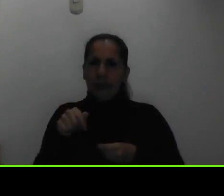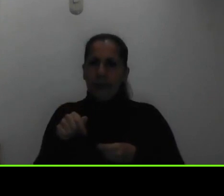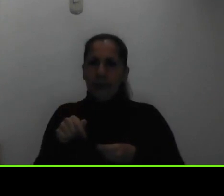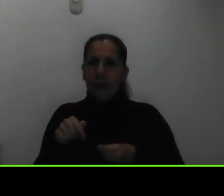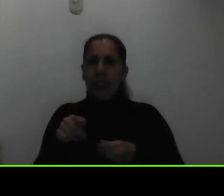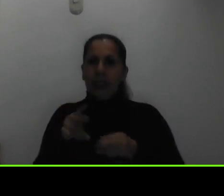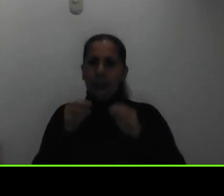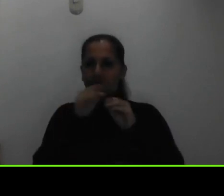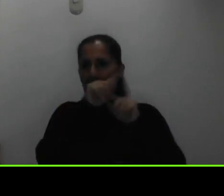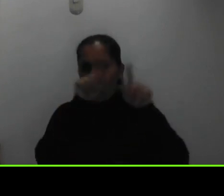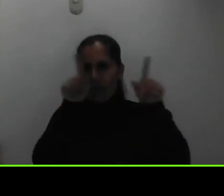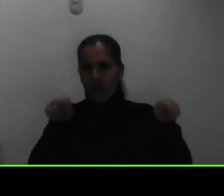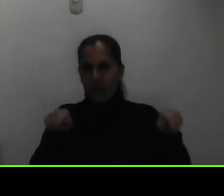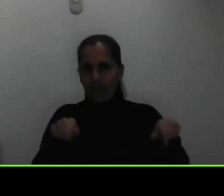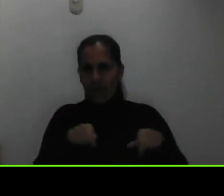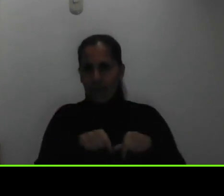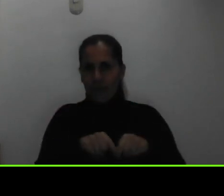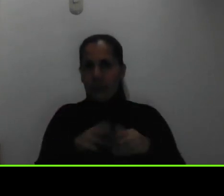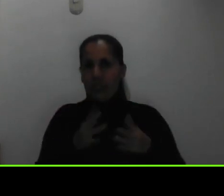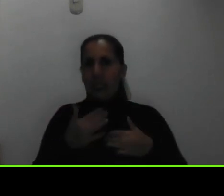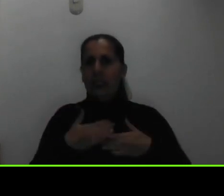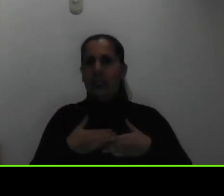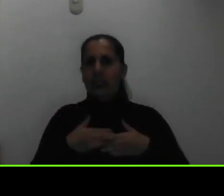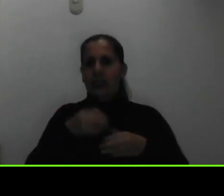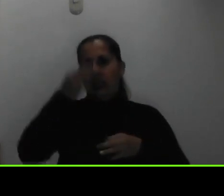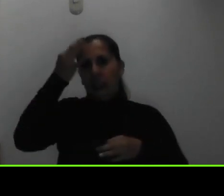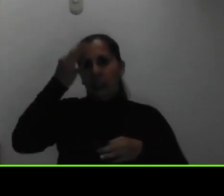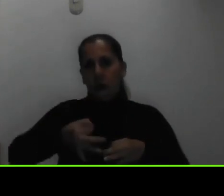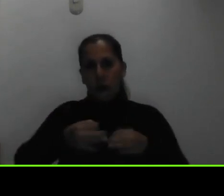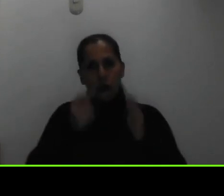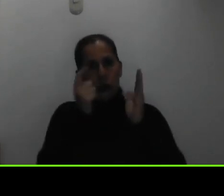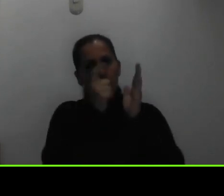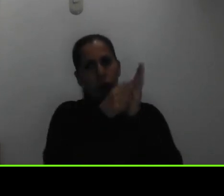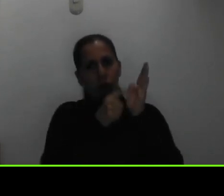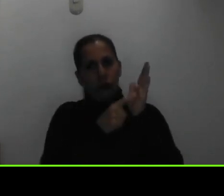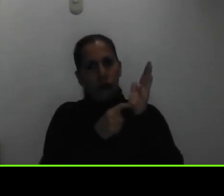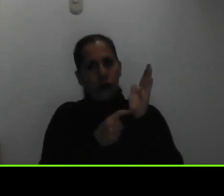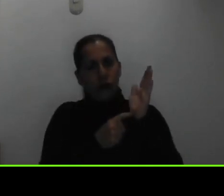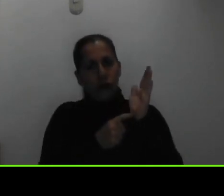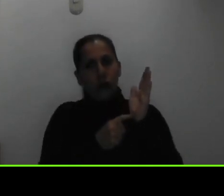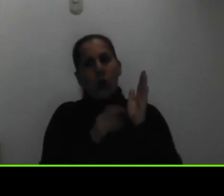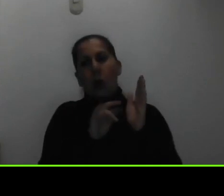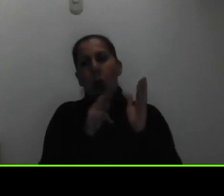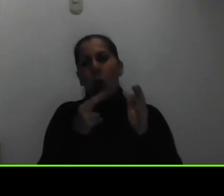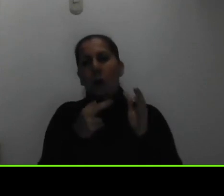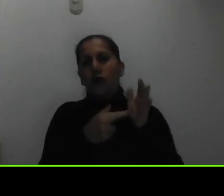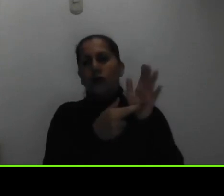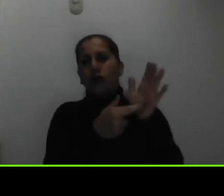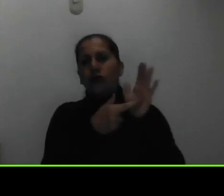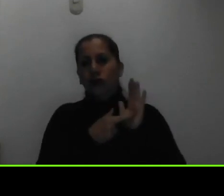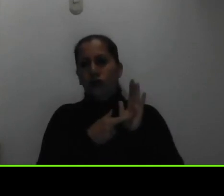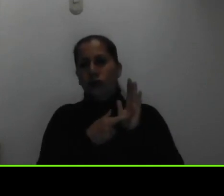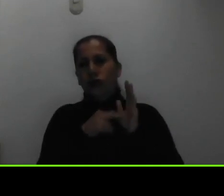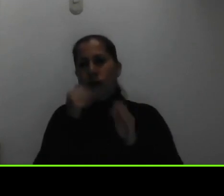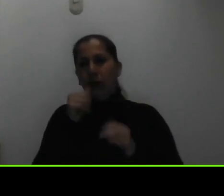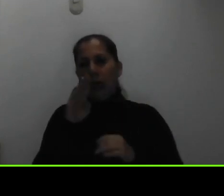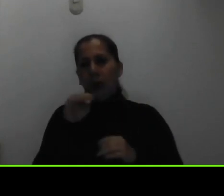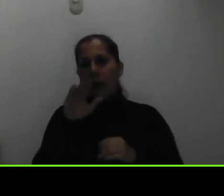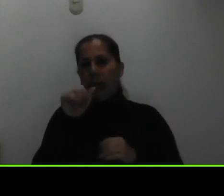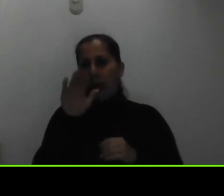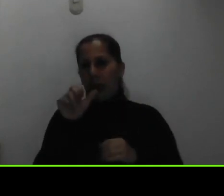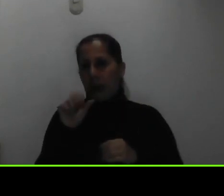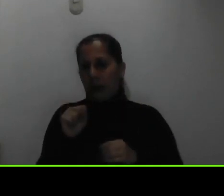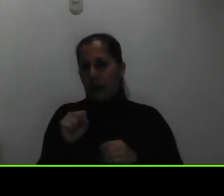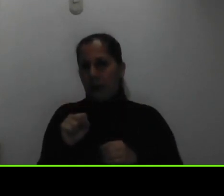pantalla es disposiciones reglamentarias y el reglamento de becas si es importante tener en cuenta digamos